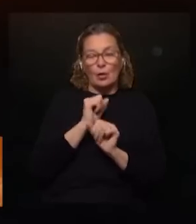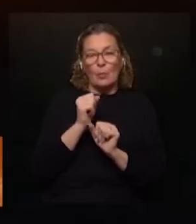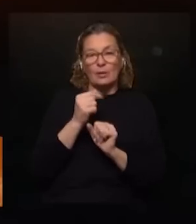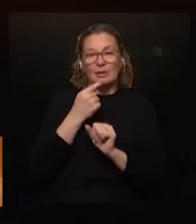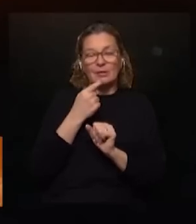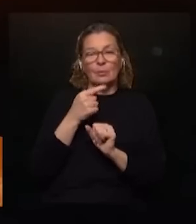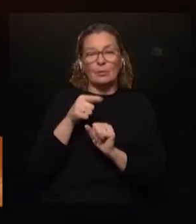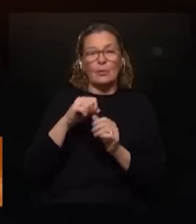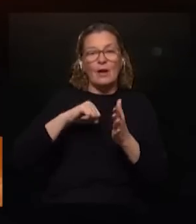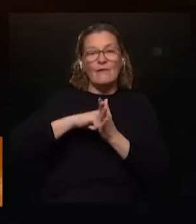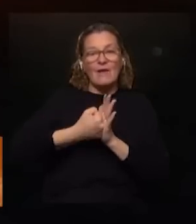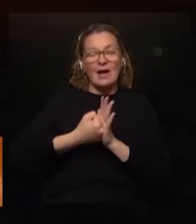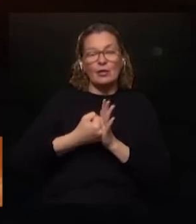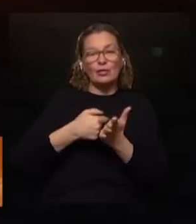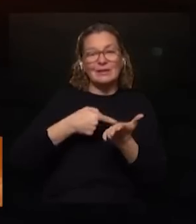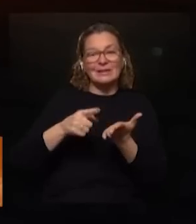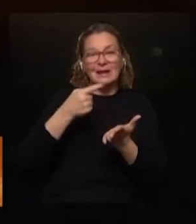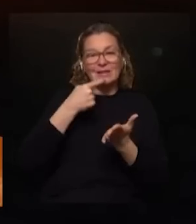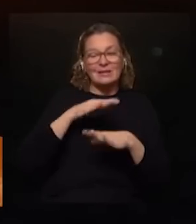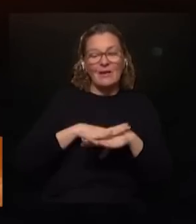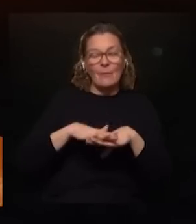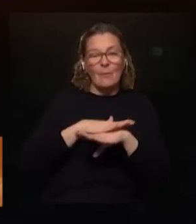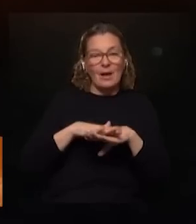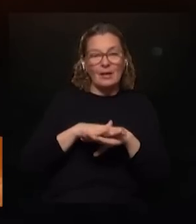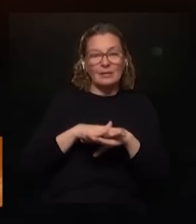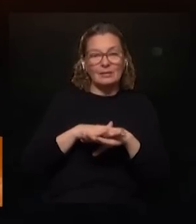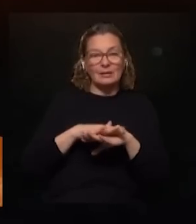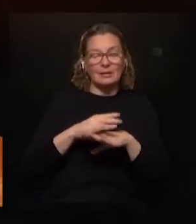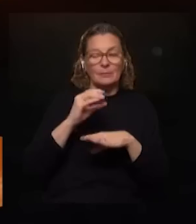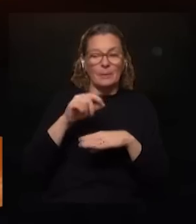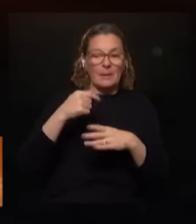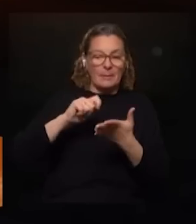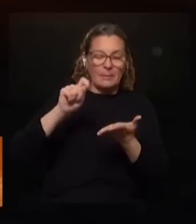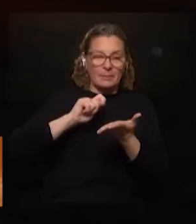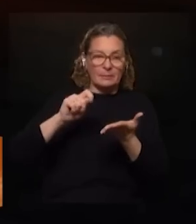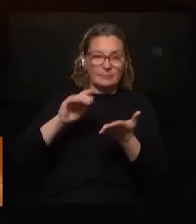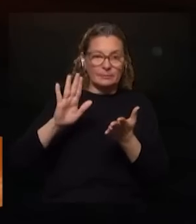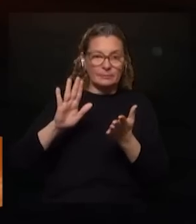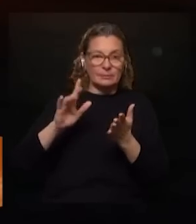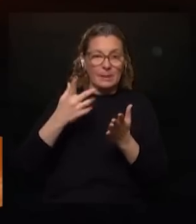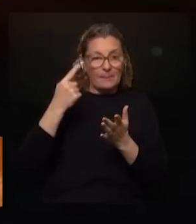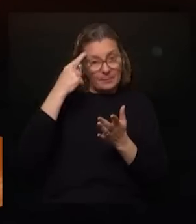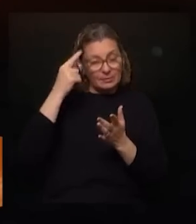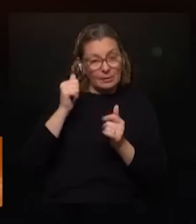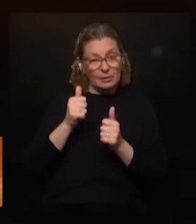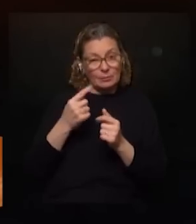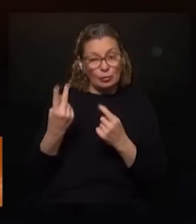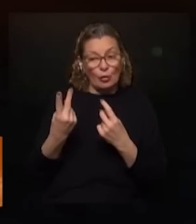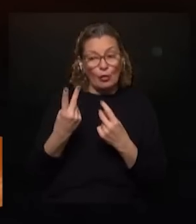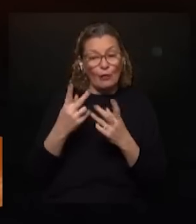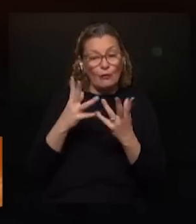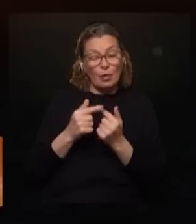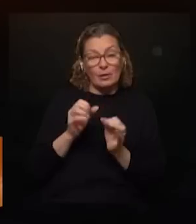como ahora decir bueno el banco central determina en base a tal tal fórmula es válido pero son dos criterios